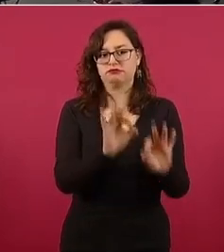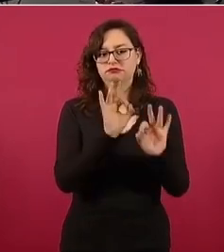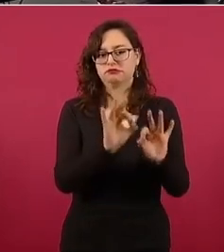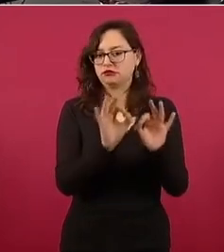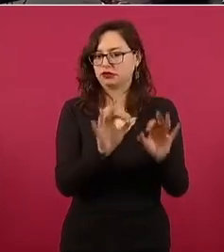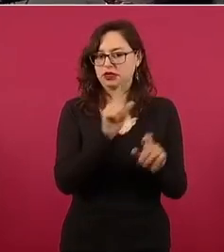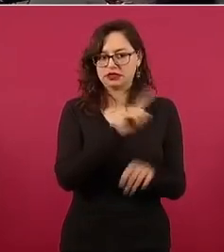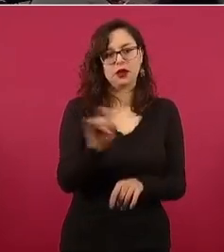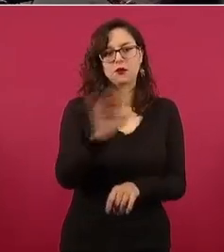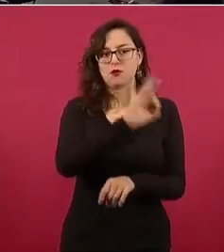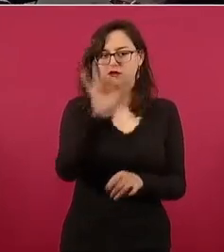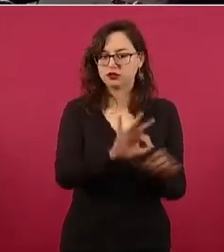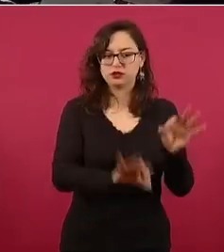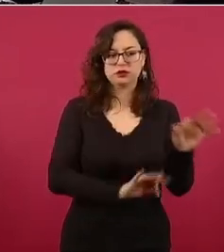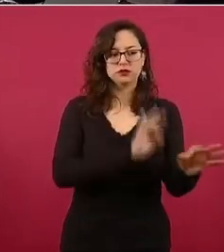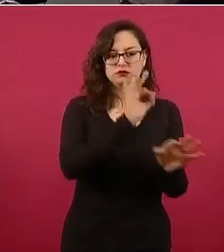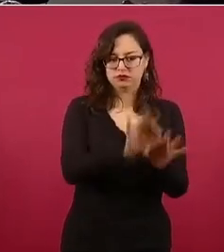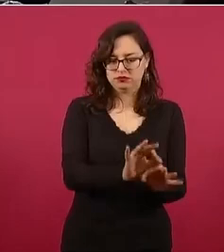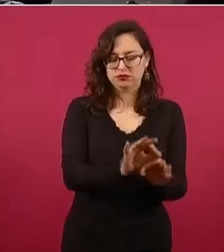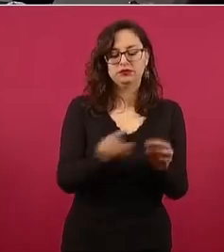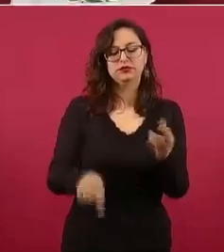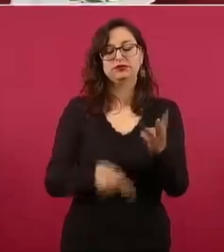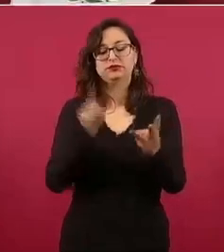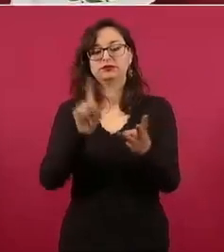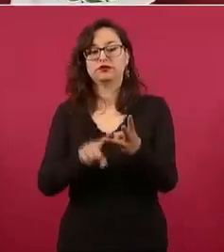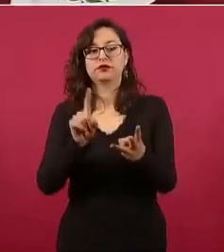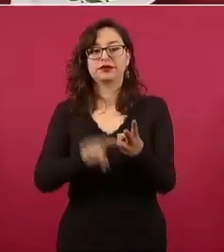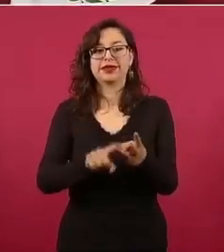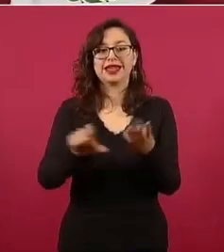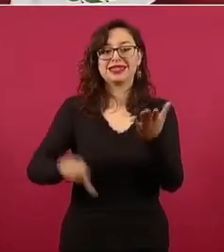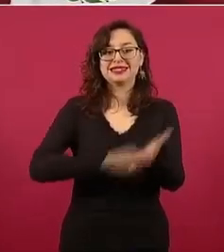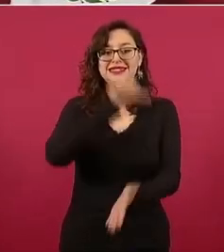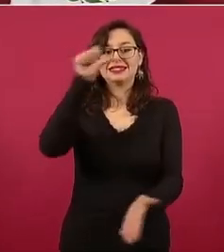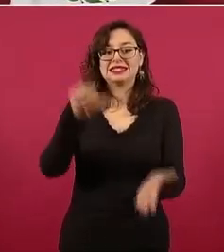son centros de salud en todo el estado.